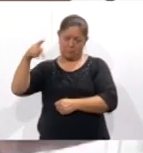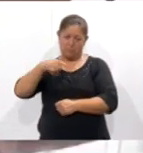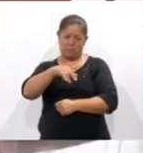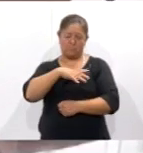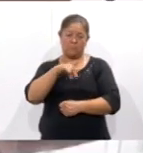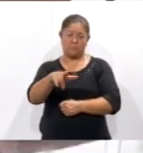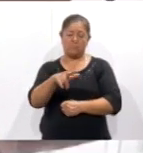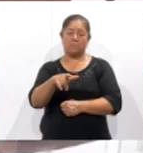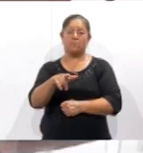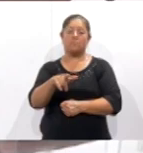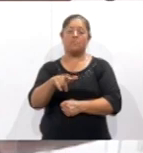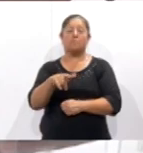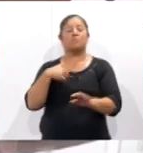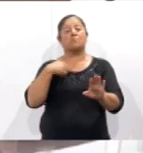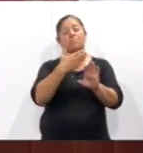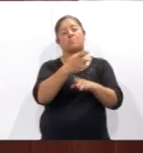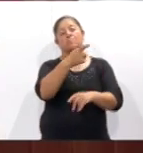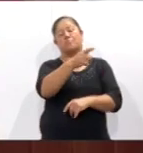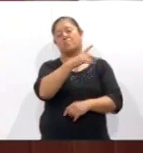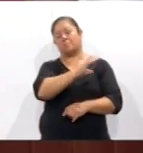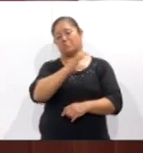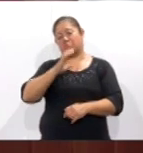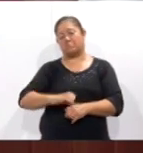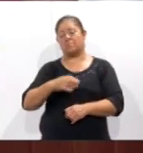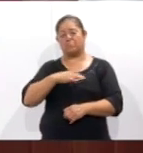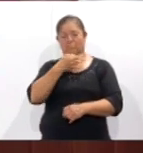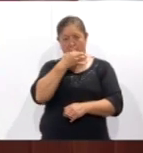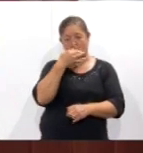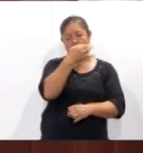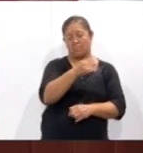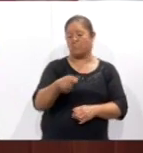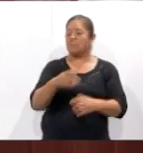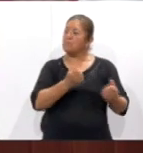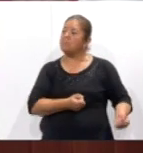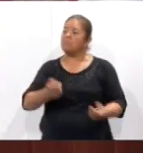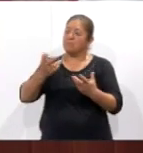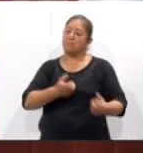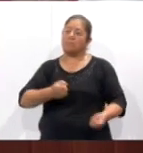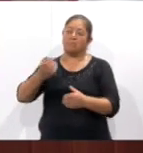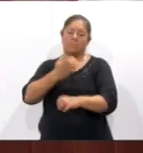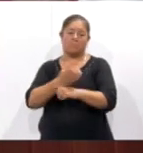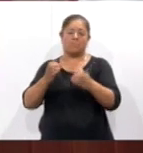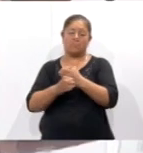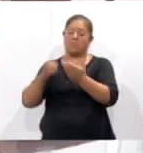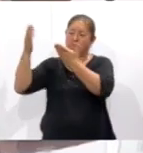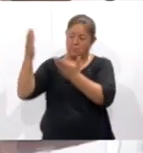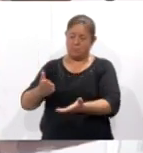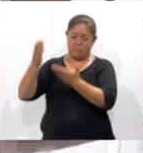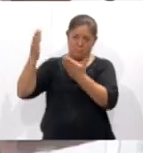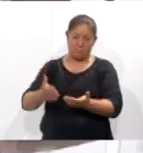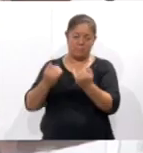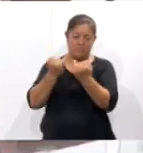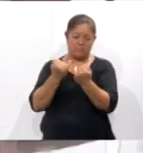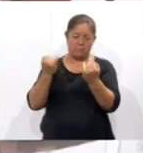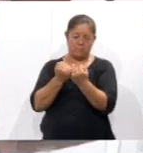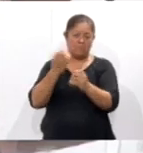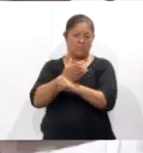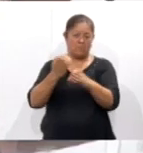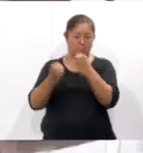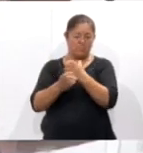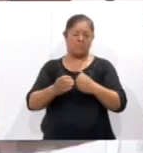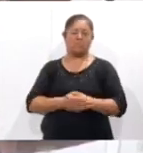comercial hacia la República Popular de China para promover la exportación e importación de mercancías. Para Coracid Noticias,